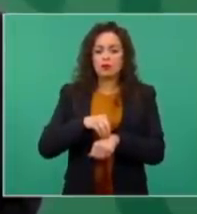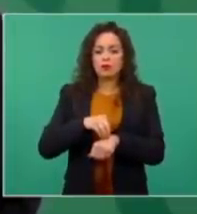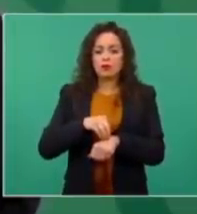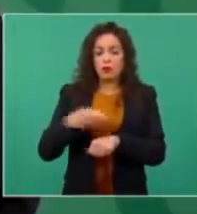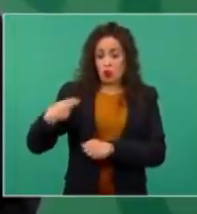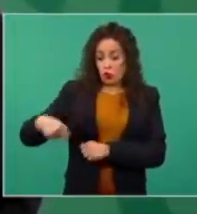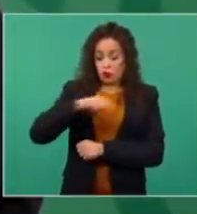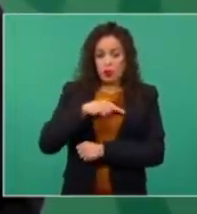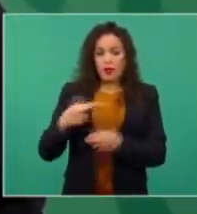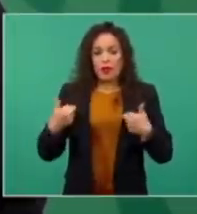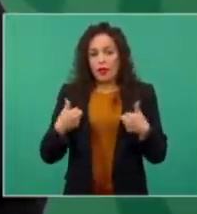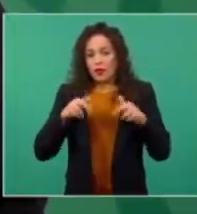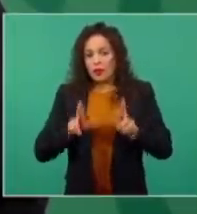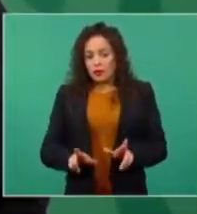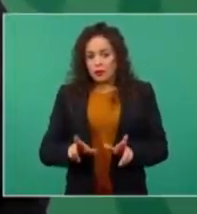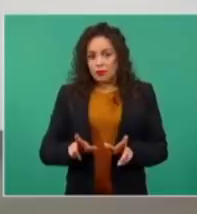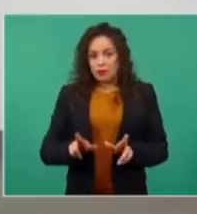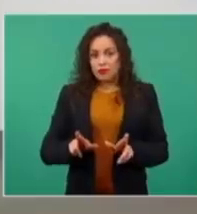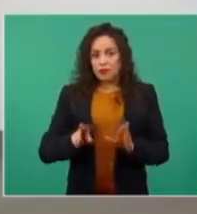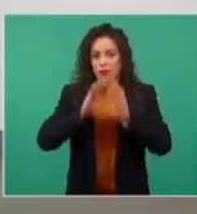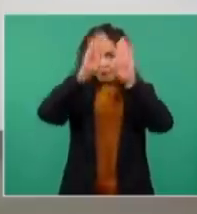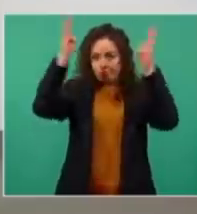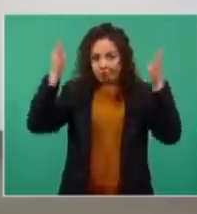nosotros en la casilla